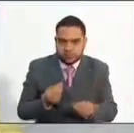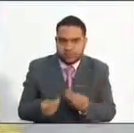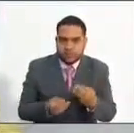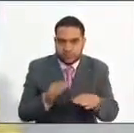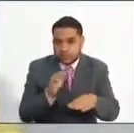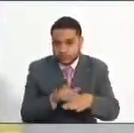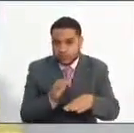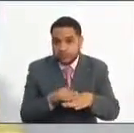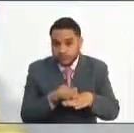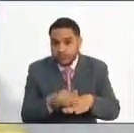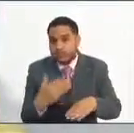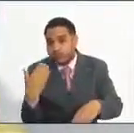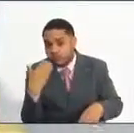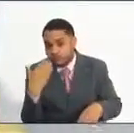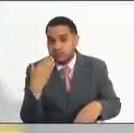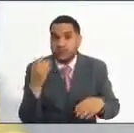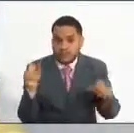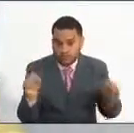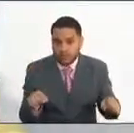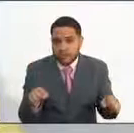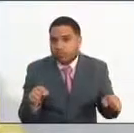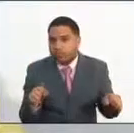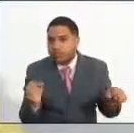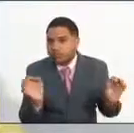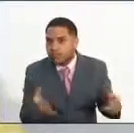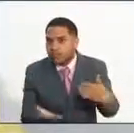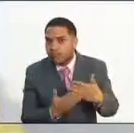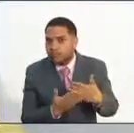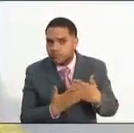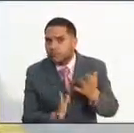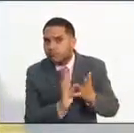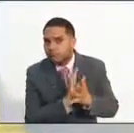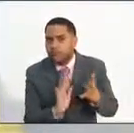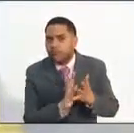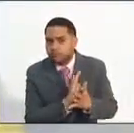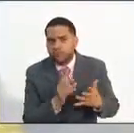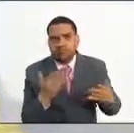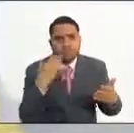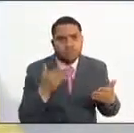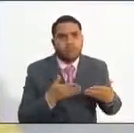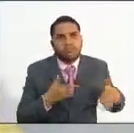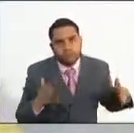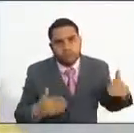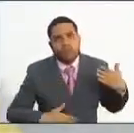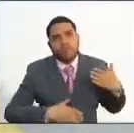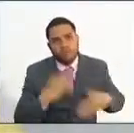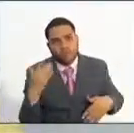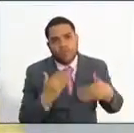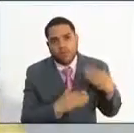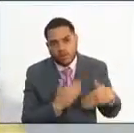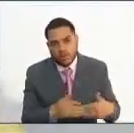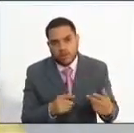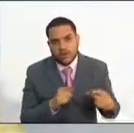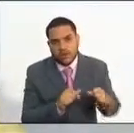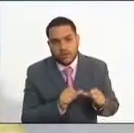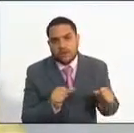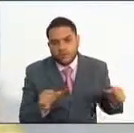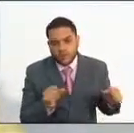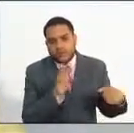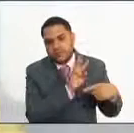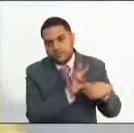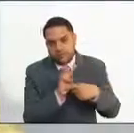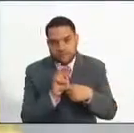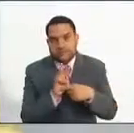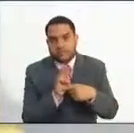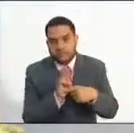anuncios formales y ustedes pueden confirmar toda la información de apertura de estos procesos, de estas etapas en la página